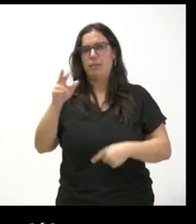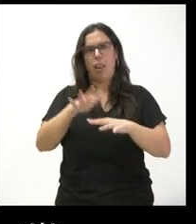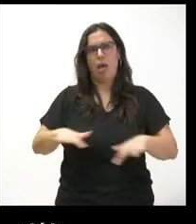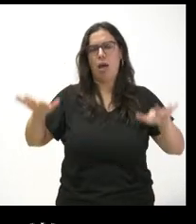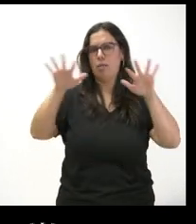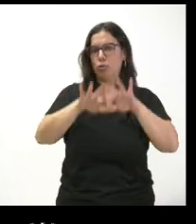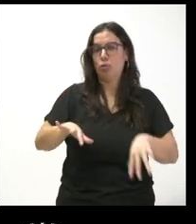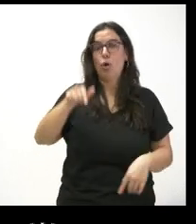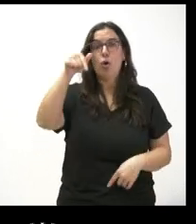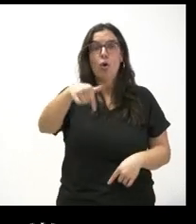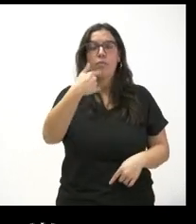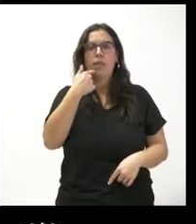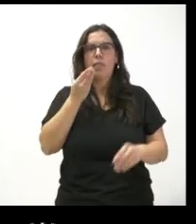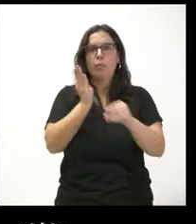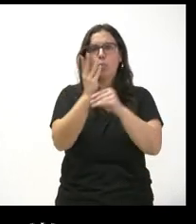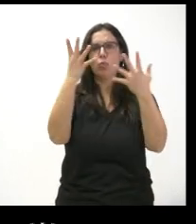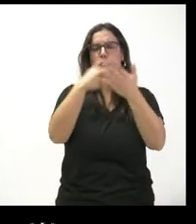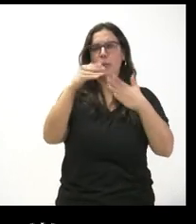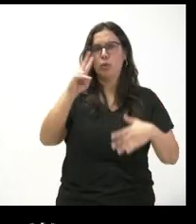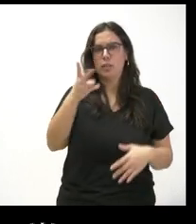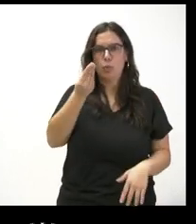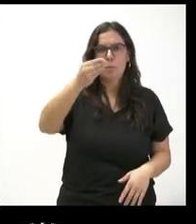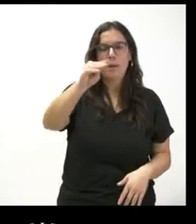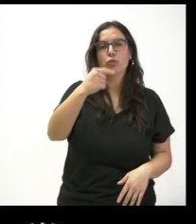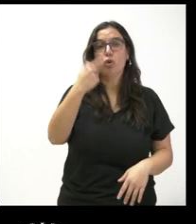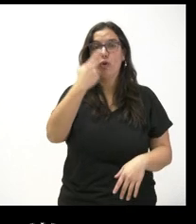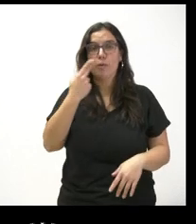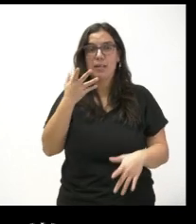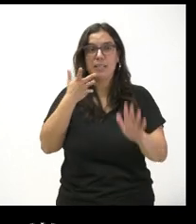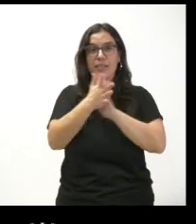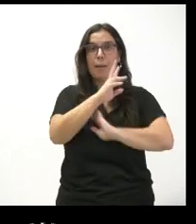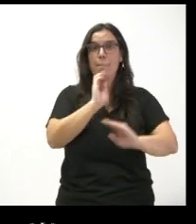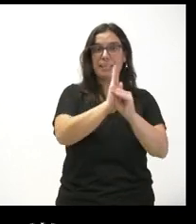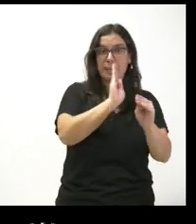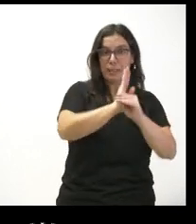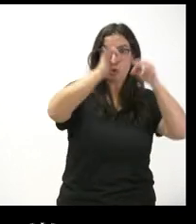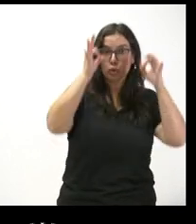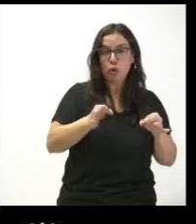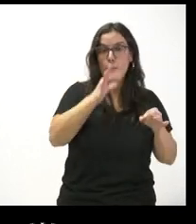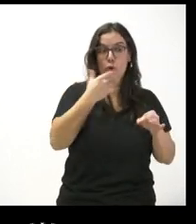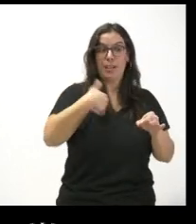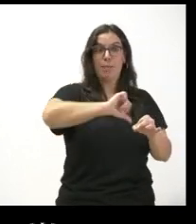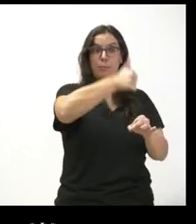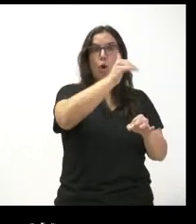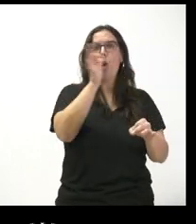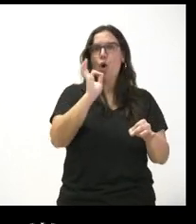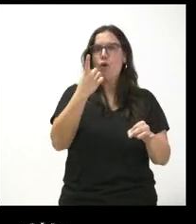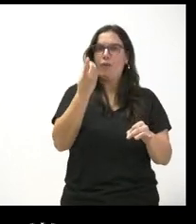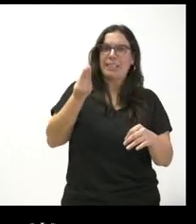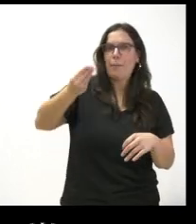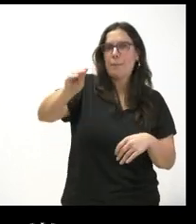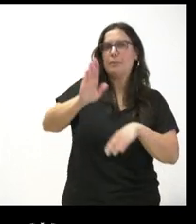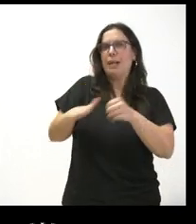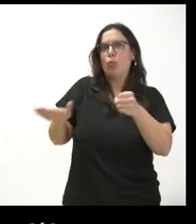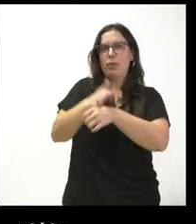hoy llevan una partida de 9 millones de euros por confirmar si se trata de mantenimiento o si es necesario haber implementado más dinero para alcanzar